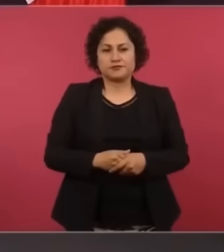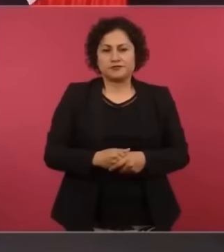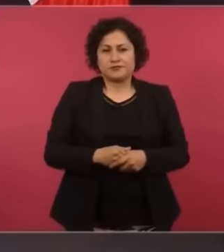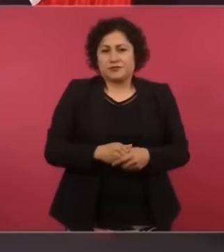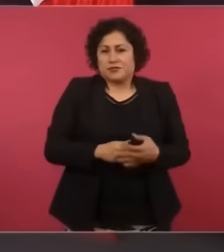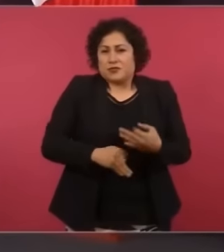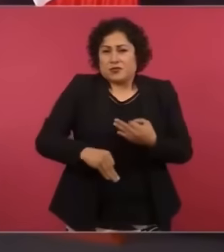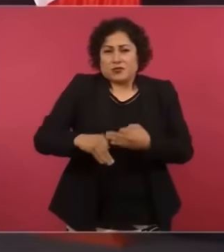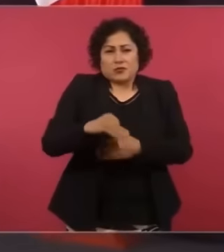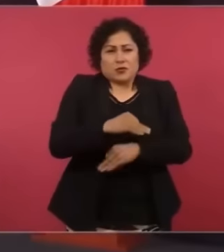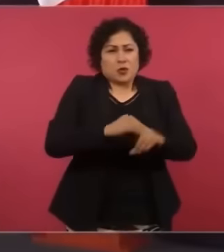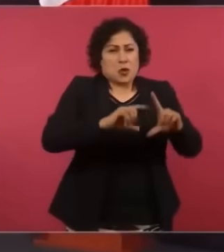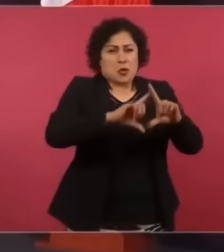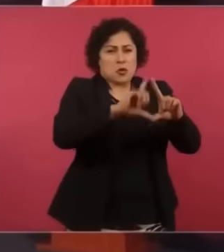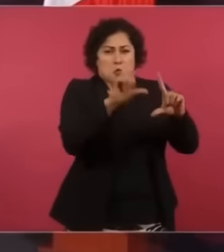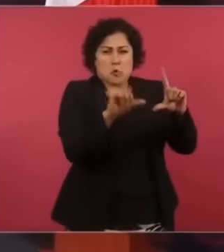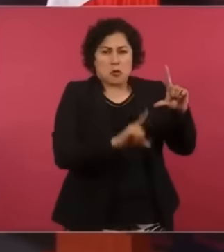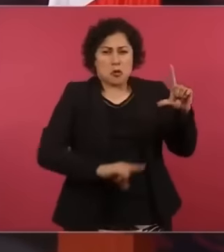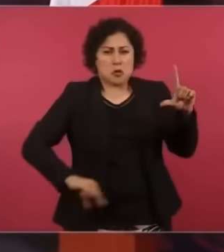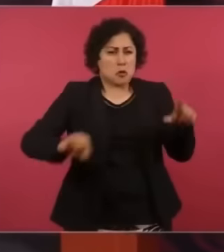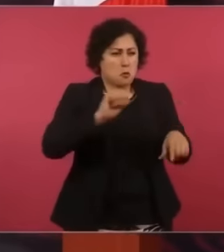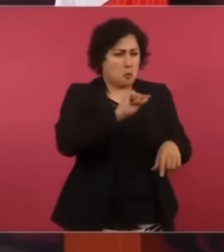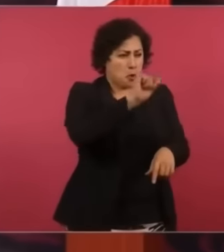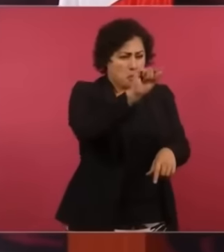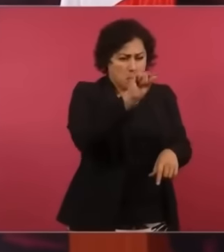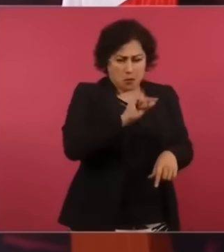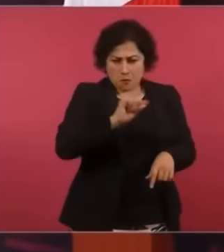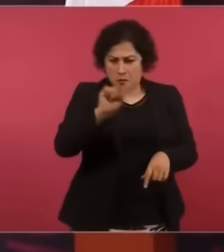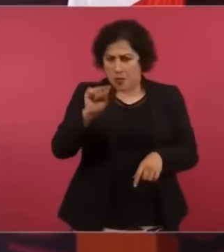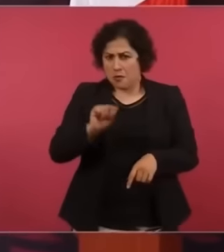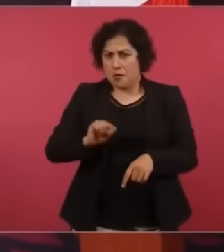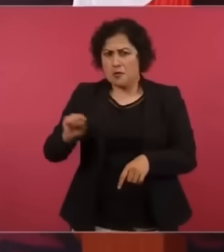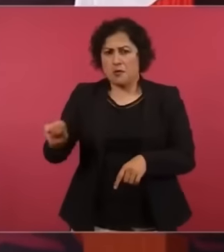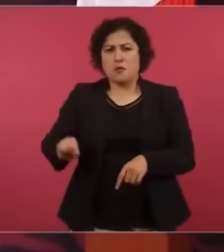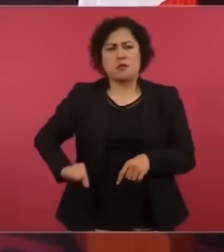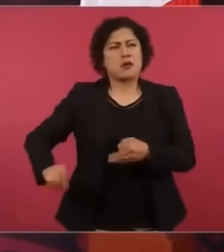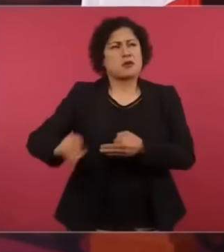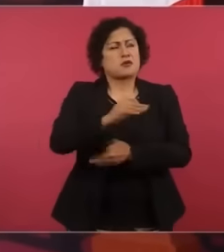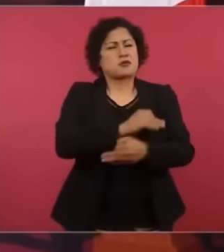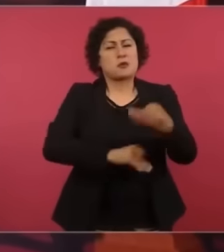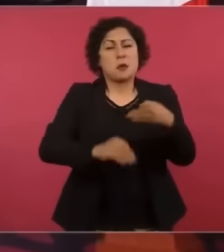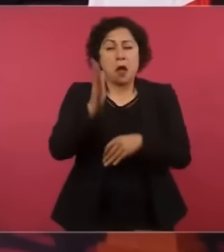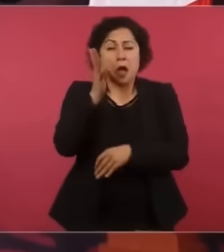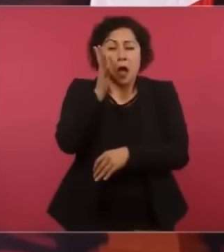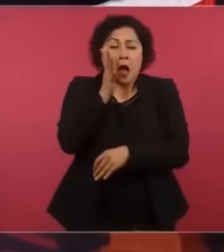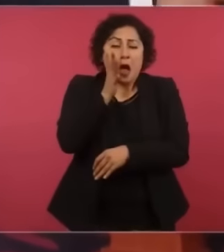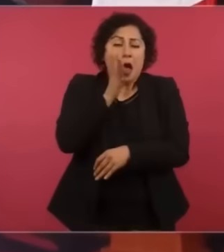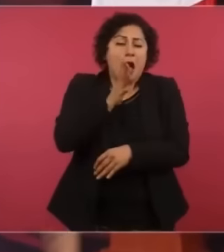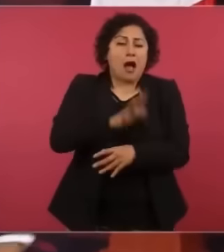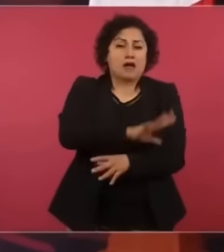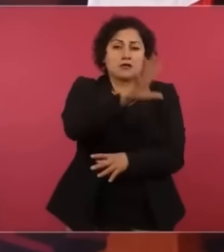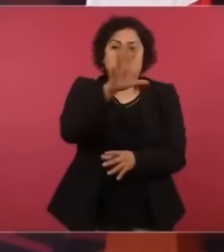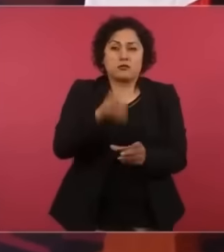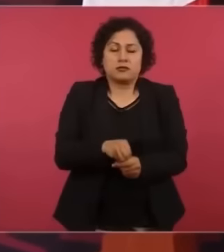todo, casi todo, pero no conformes con eso,